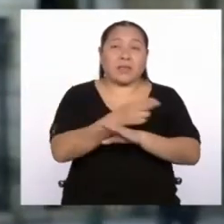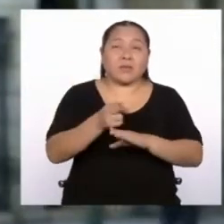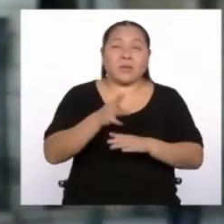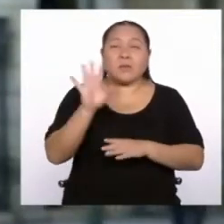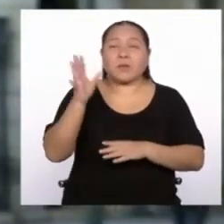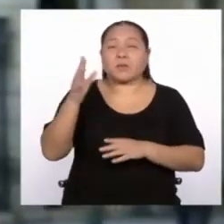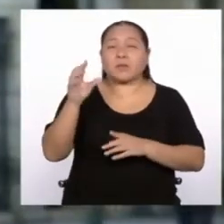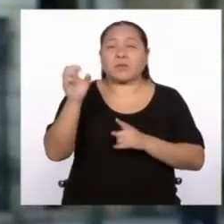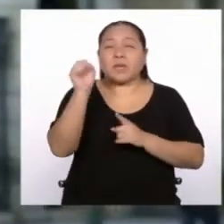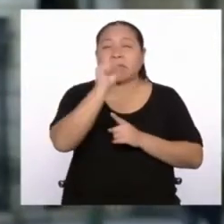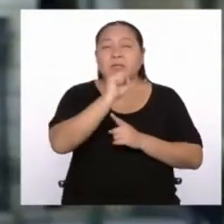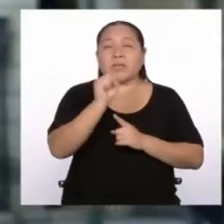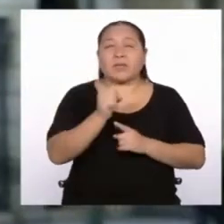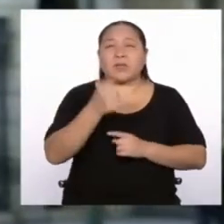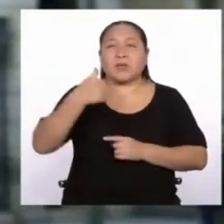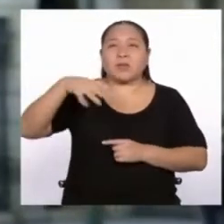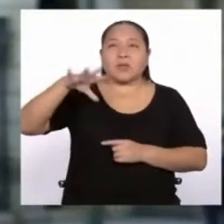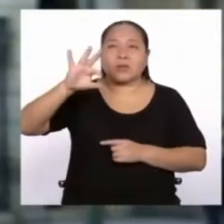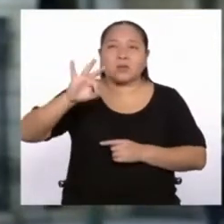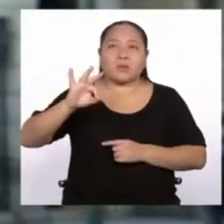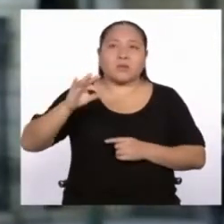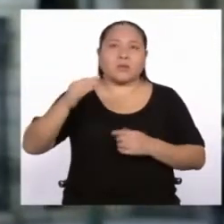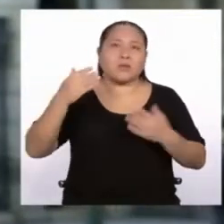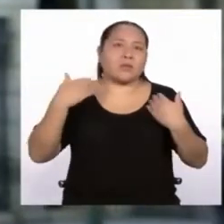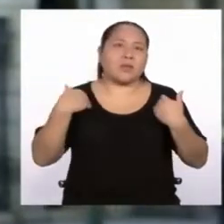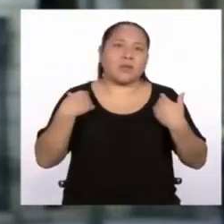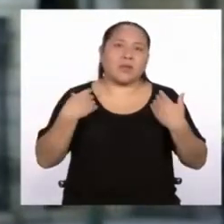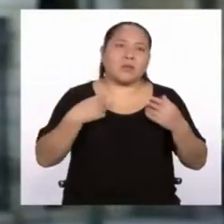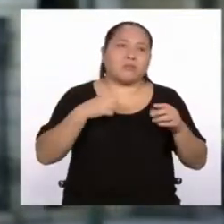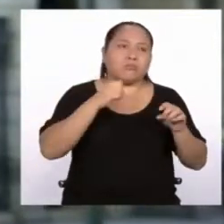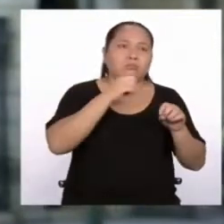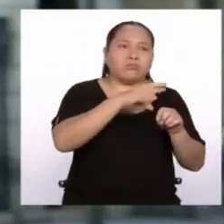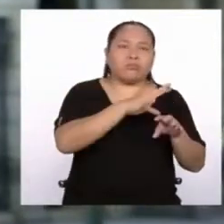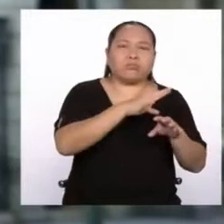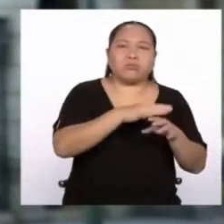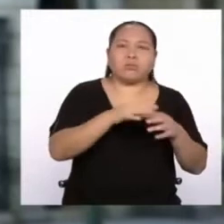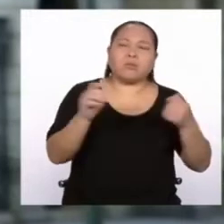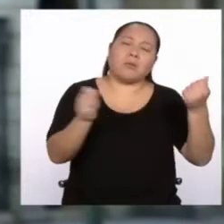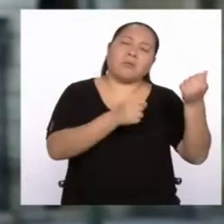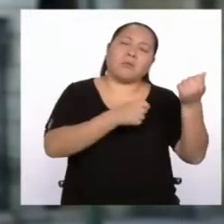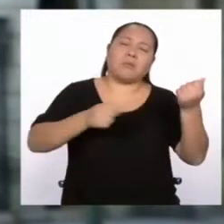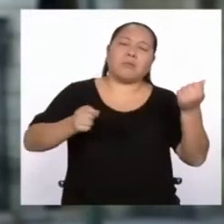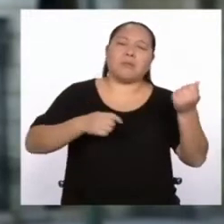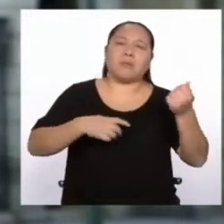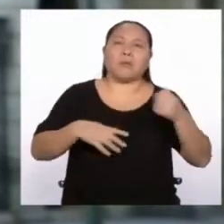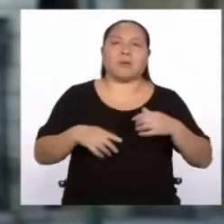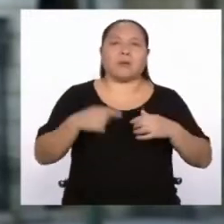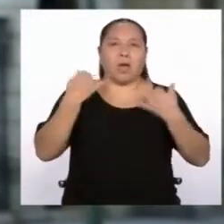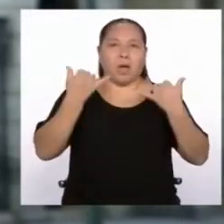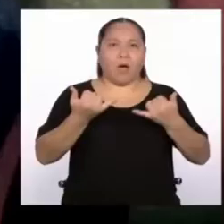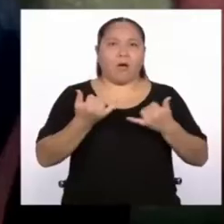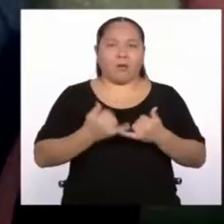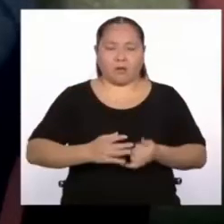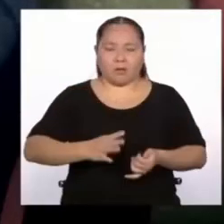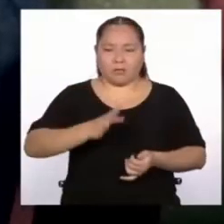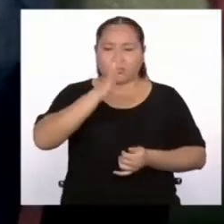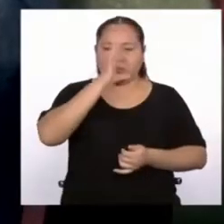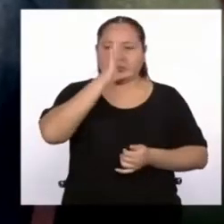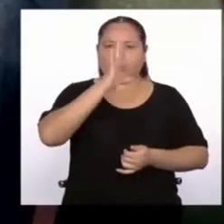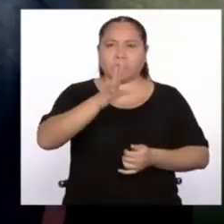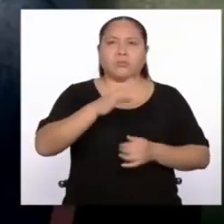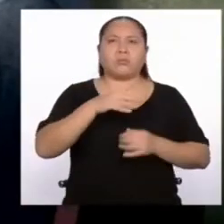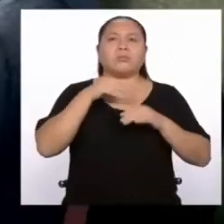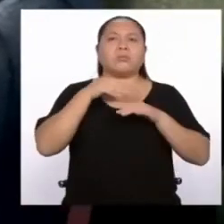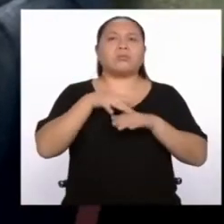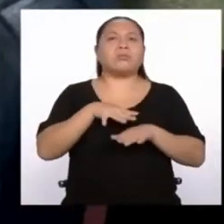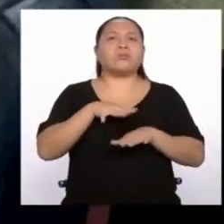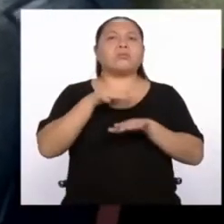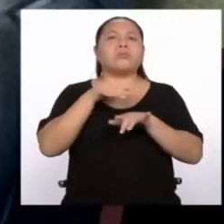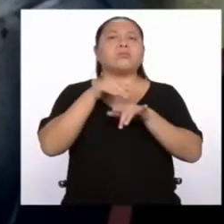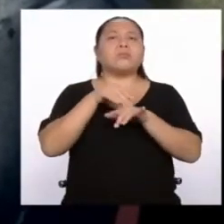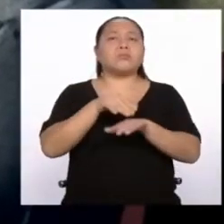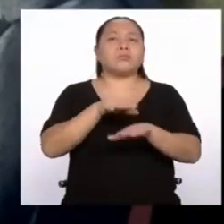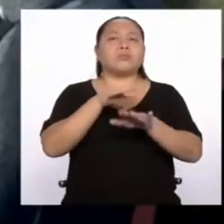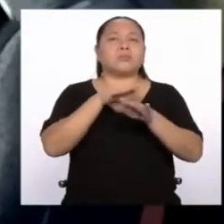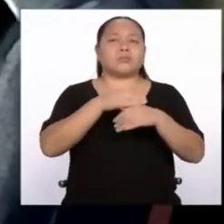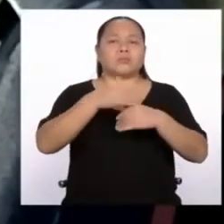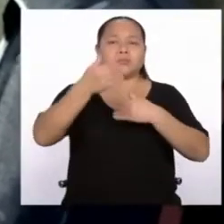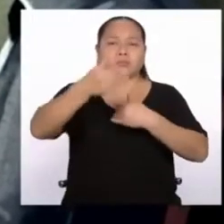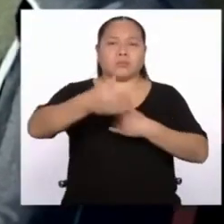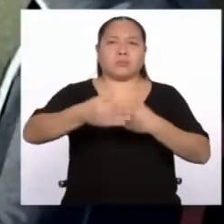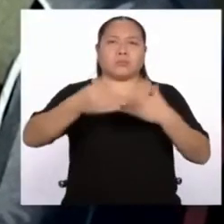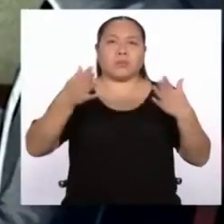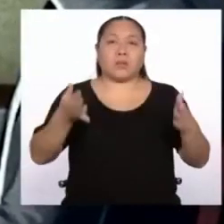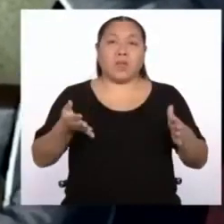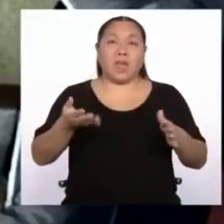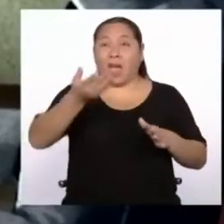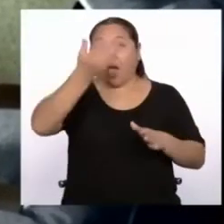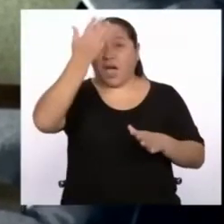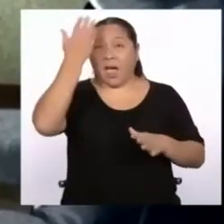XIX tuvo hasta notas festivas, mientras que en la actualidad es bastante marcial, bastante cuadriculado, por